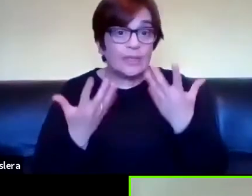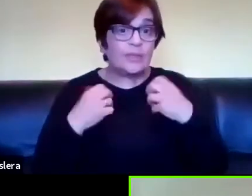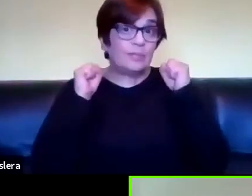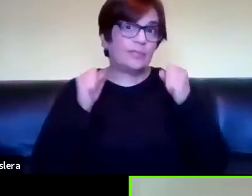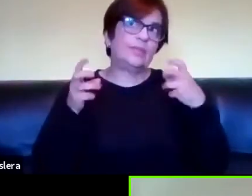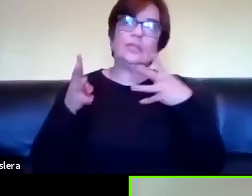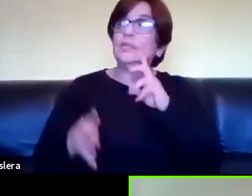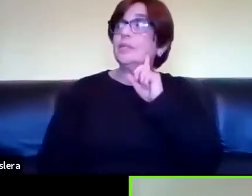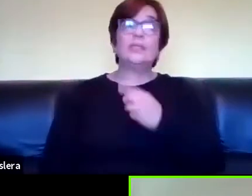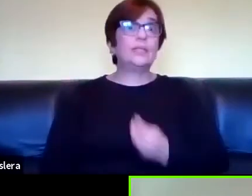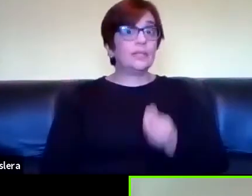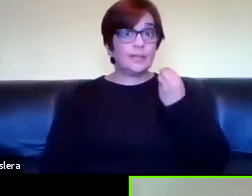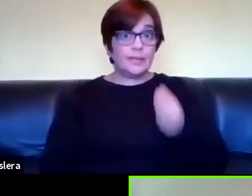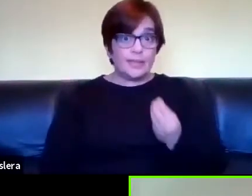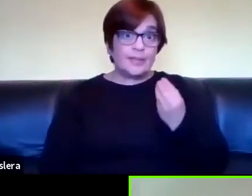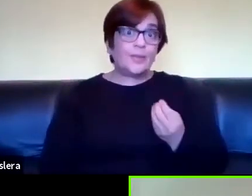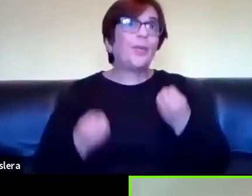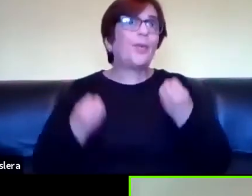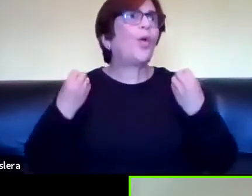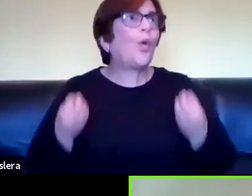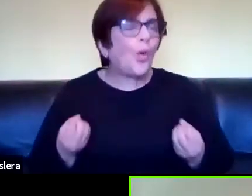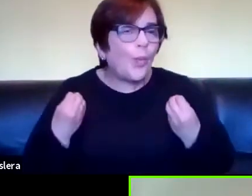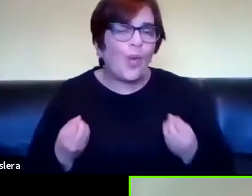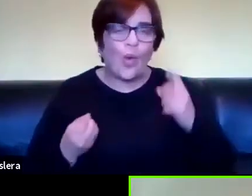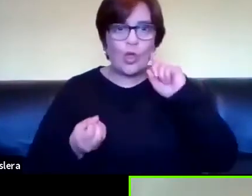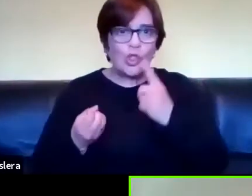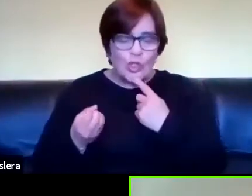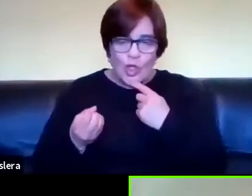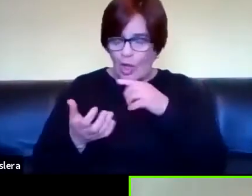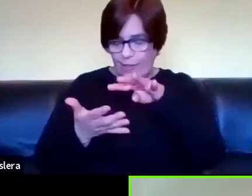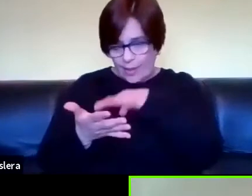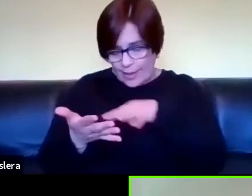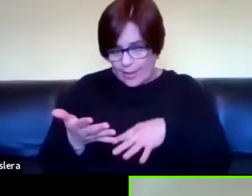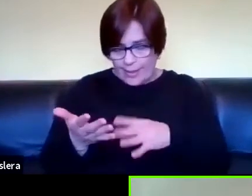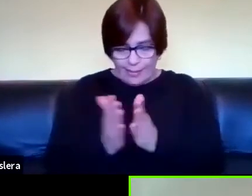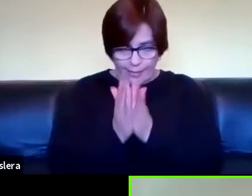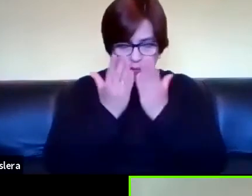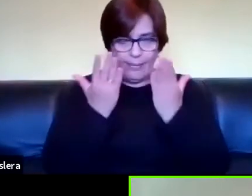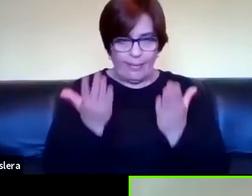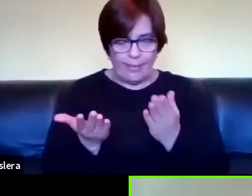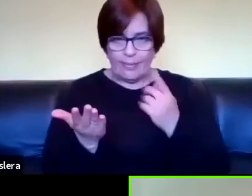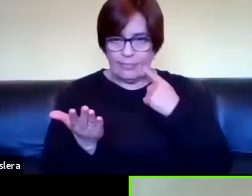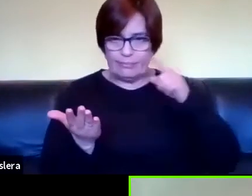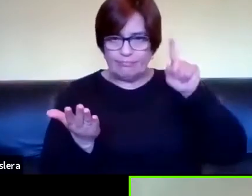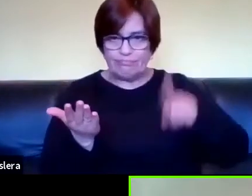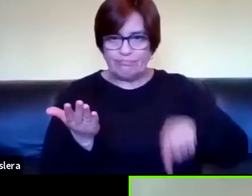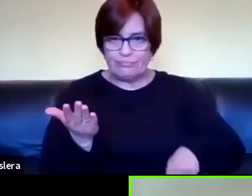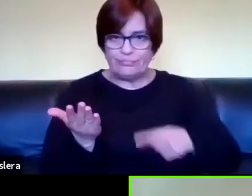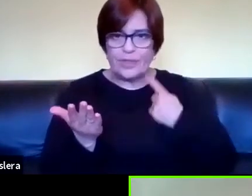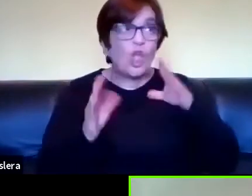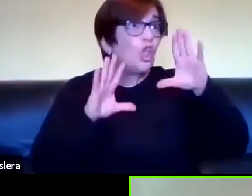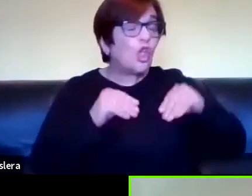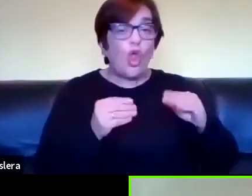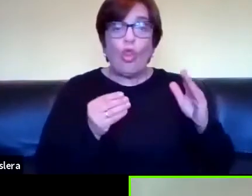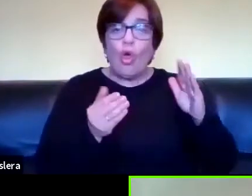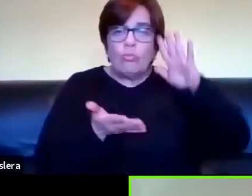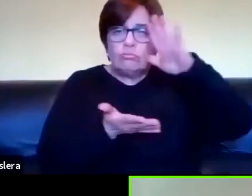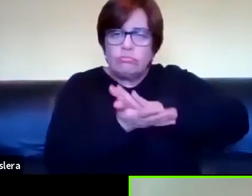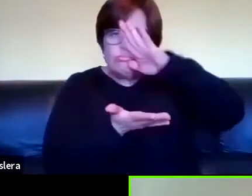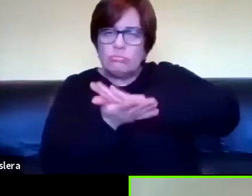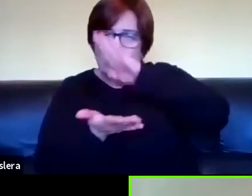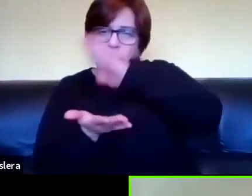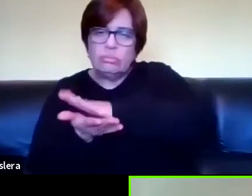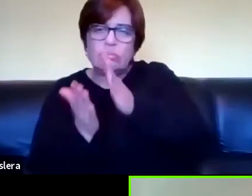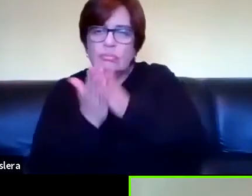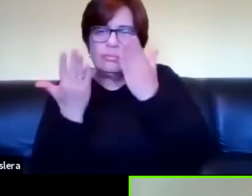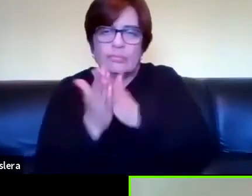los sordos porque ¿cómo hacer para que los sordos leyeran la Biblia y todos los textos que ellos producían en lengua